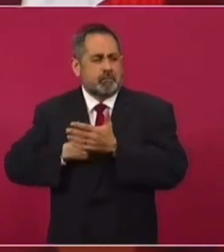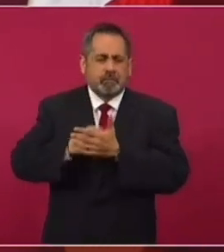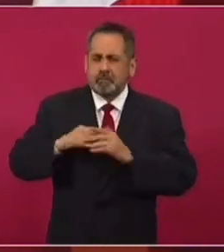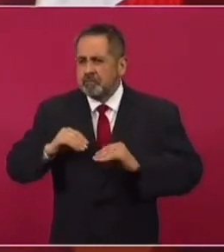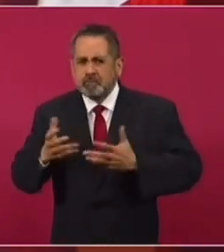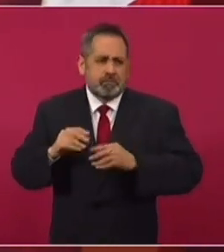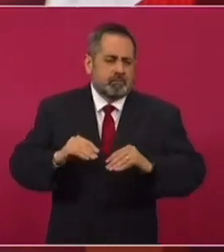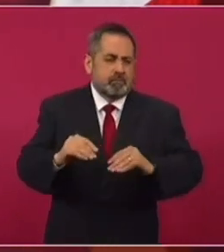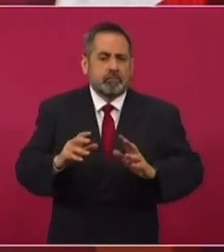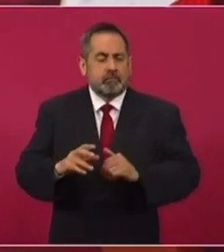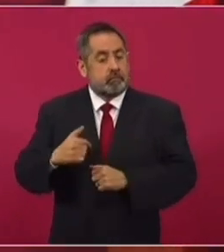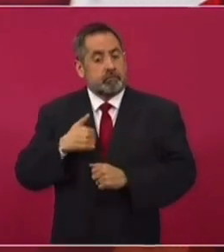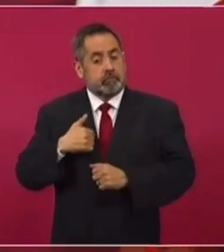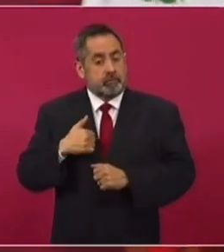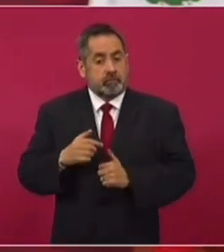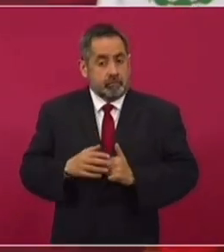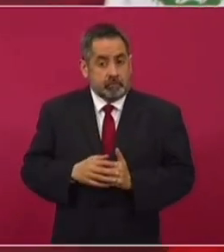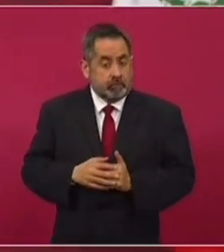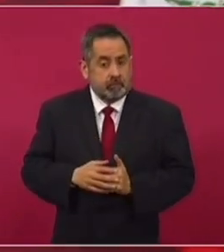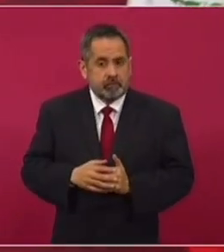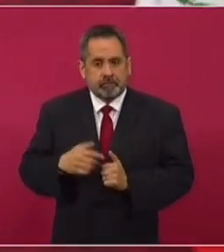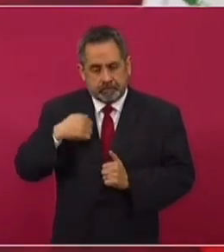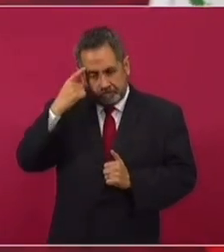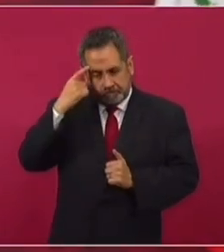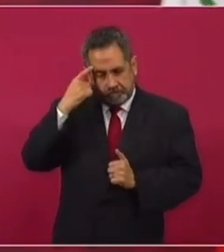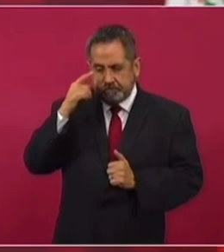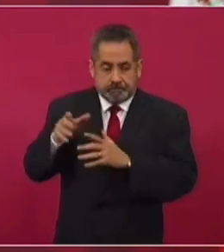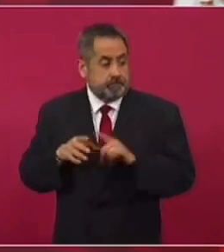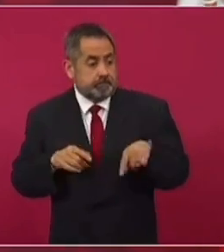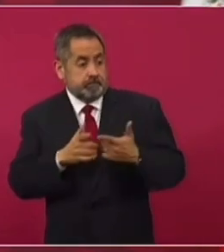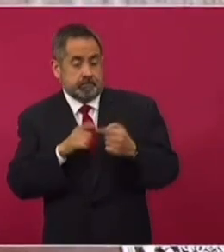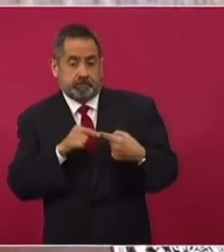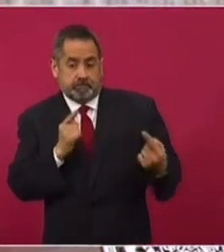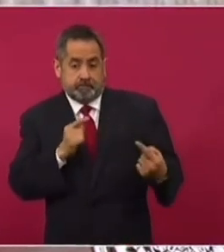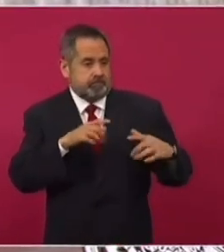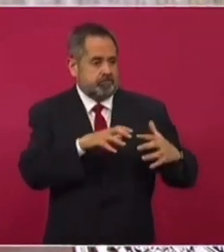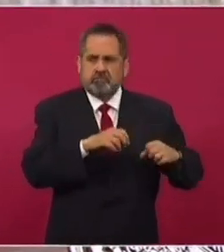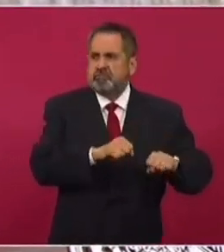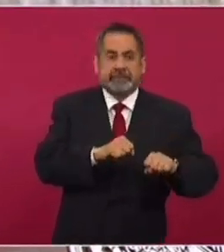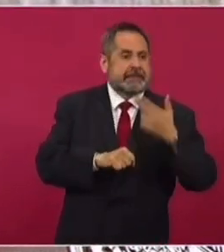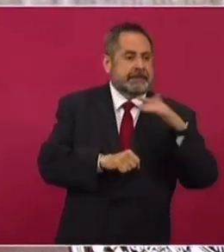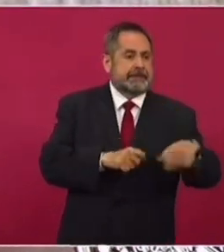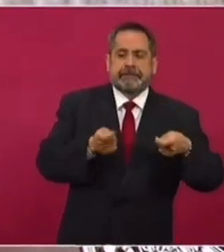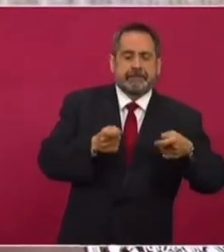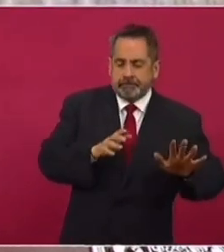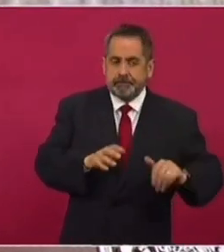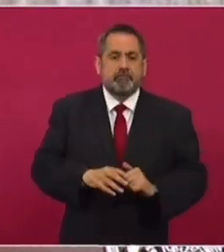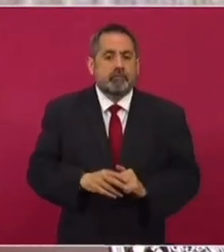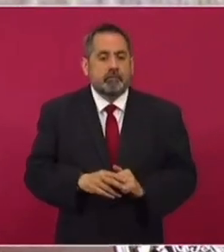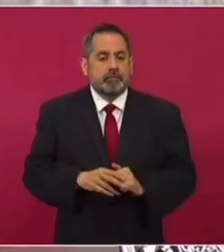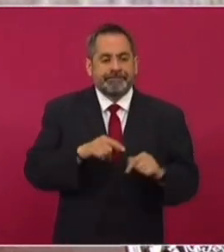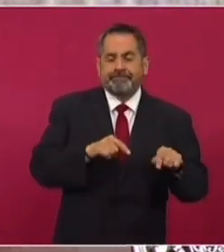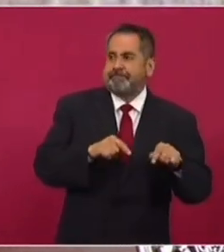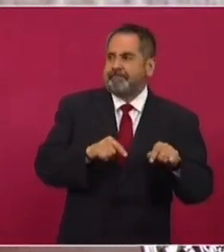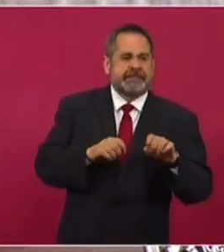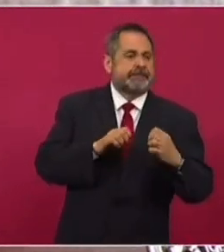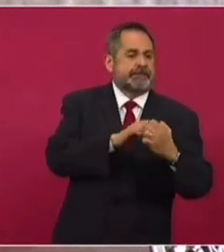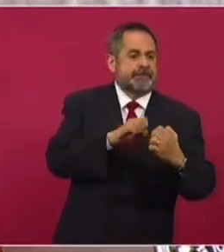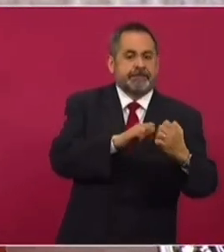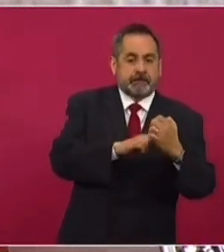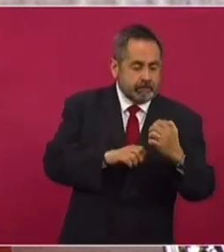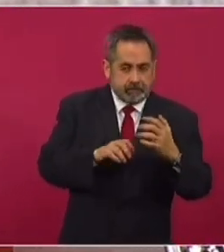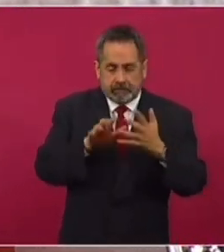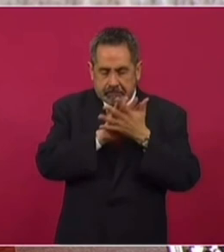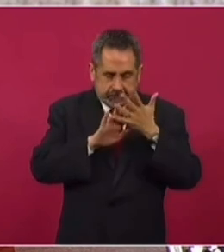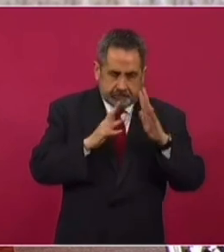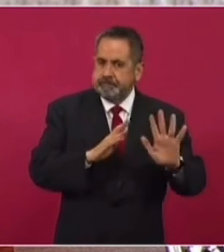movilización, yo tenía, porque la derecha, el conservadurismo se montó en eso y engañó, llegó a